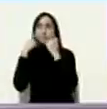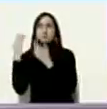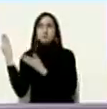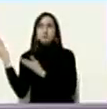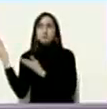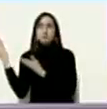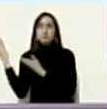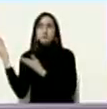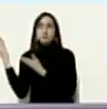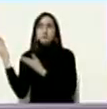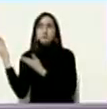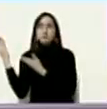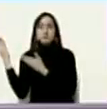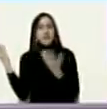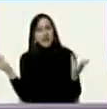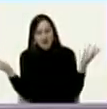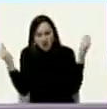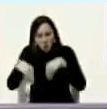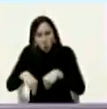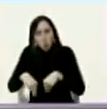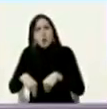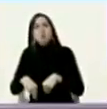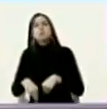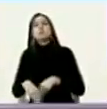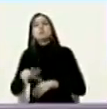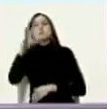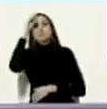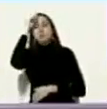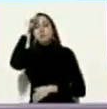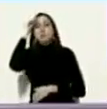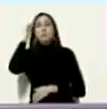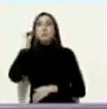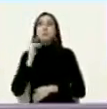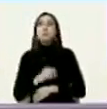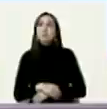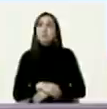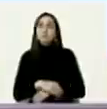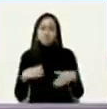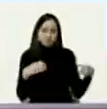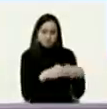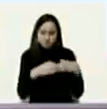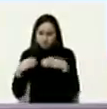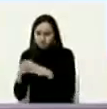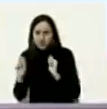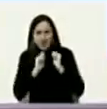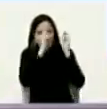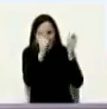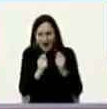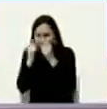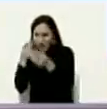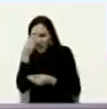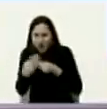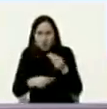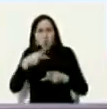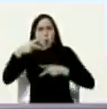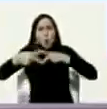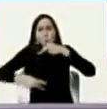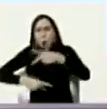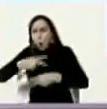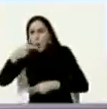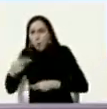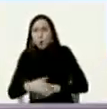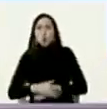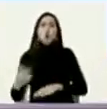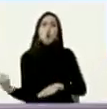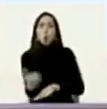memorándum de entendimiento las partes designadas a efectos de este proceso como el